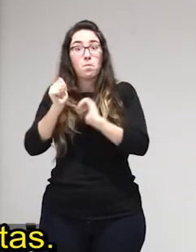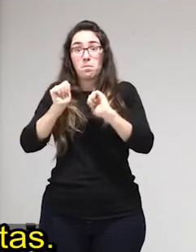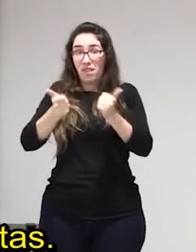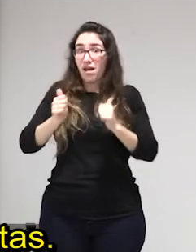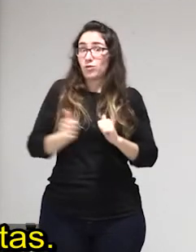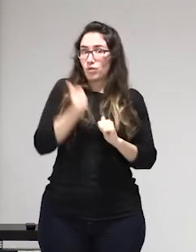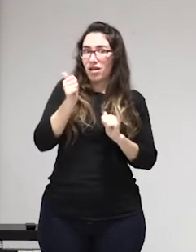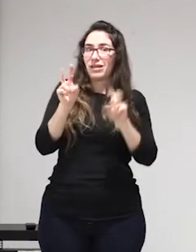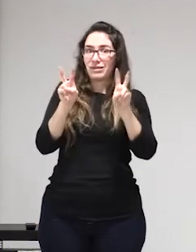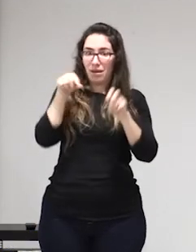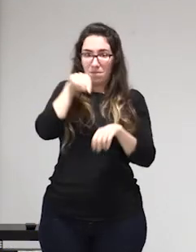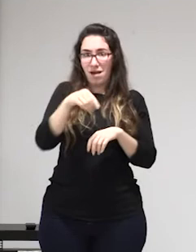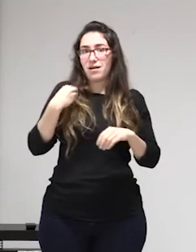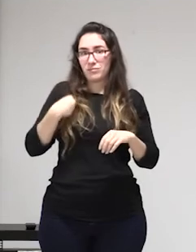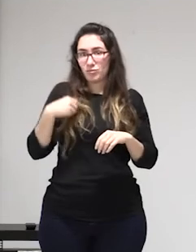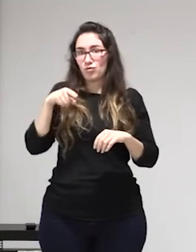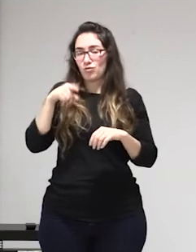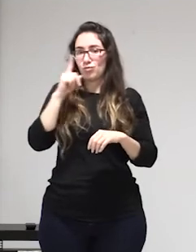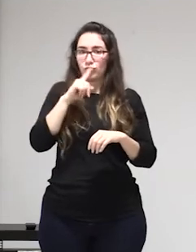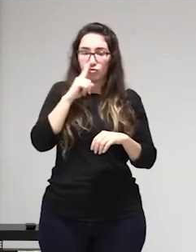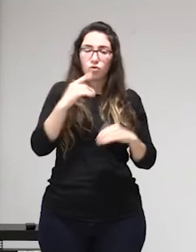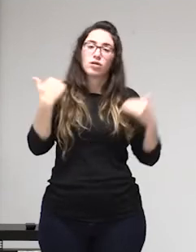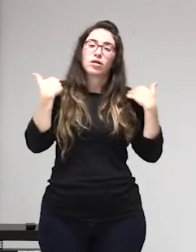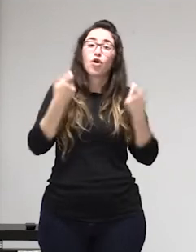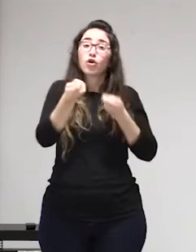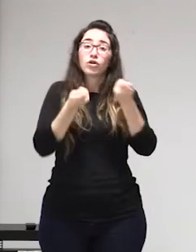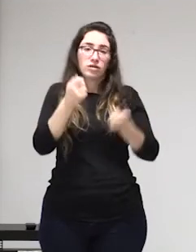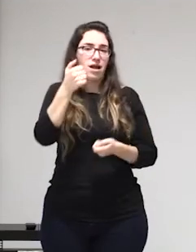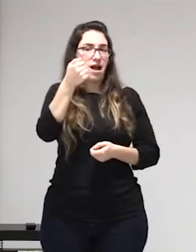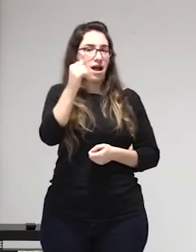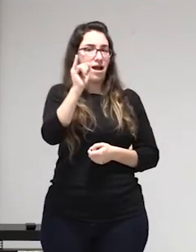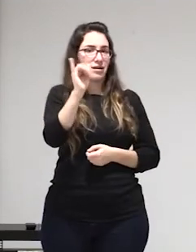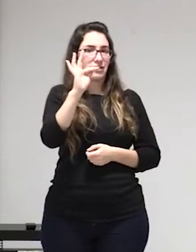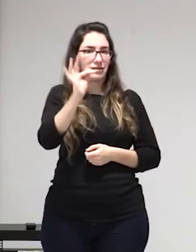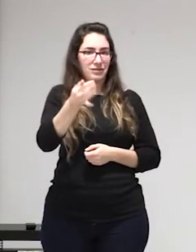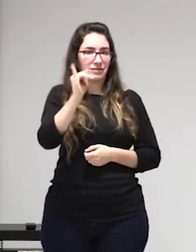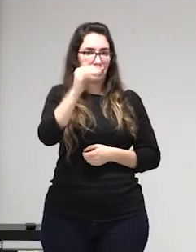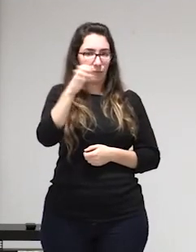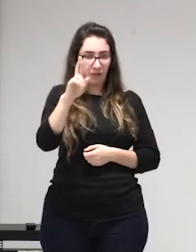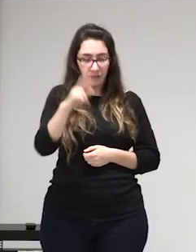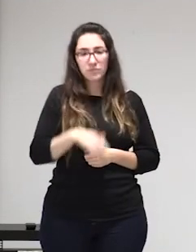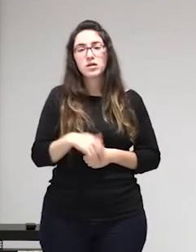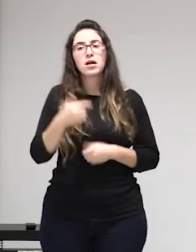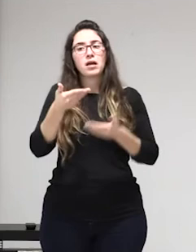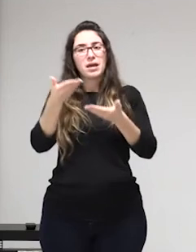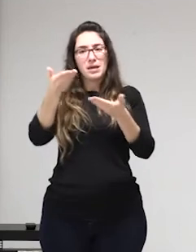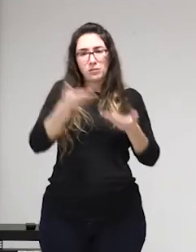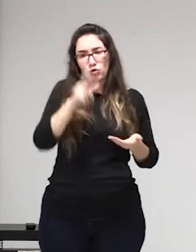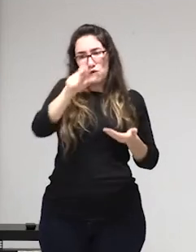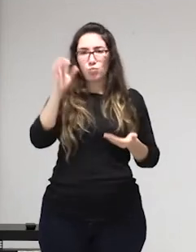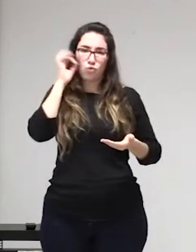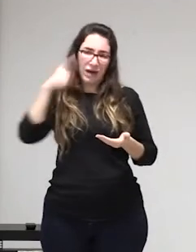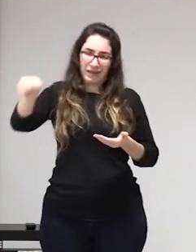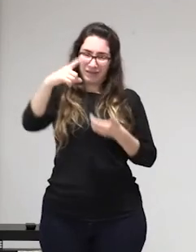las preguntas si tenéis alguna en la se me oye si no no se me oye ahora perdonad